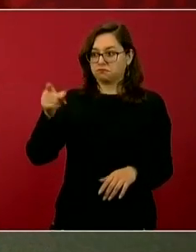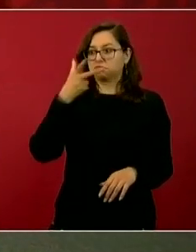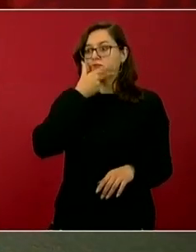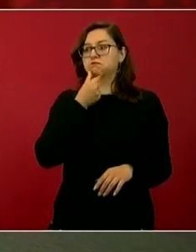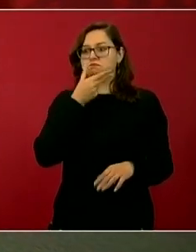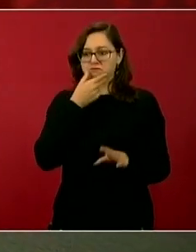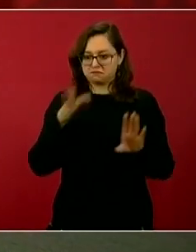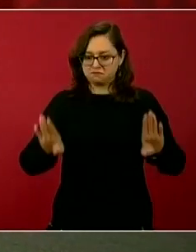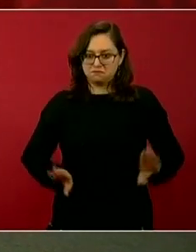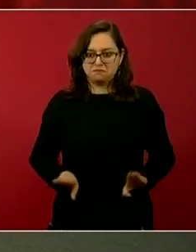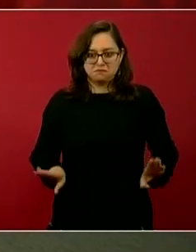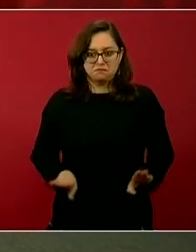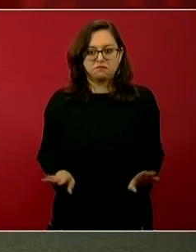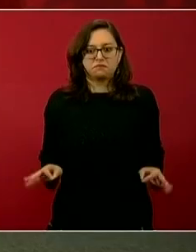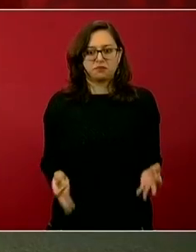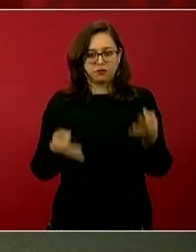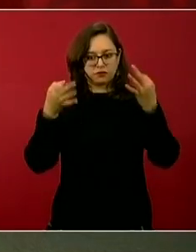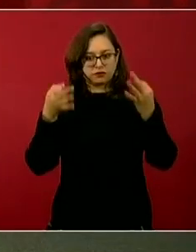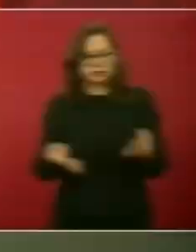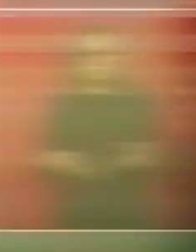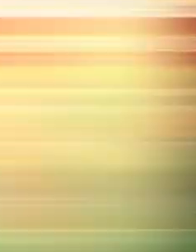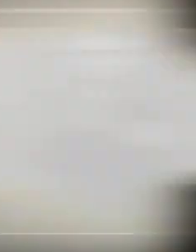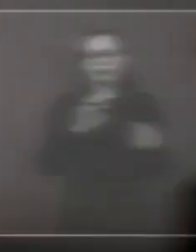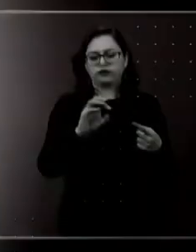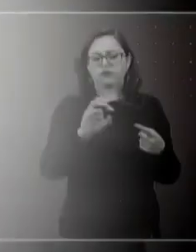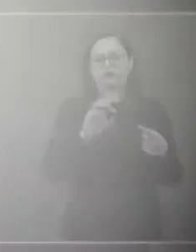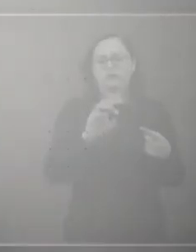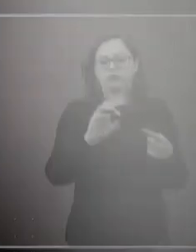incapaz de fabricar delitos.